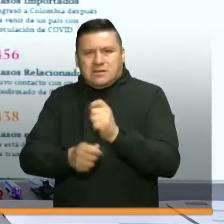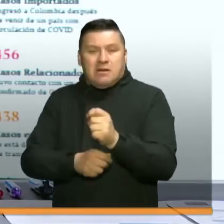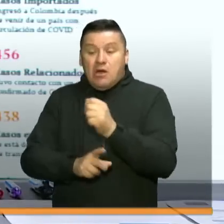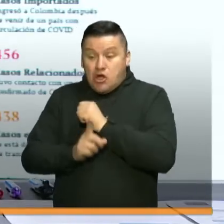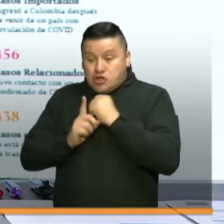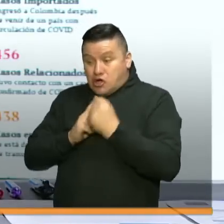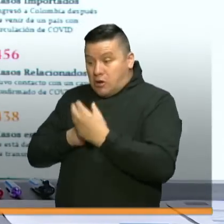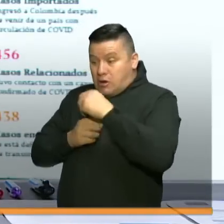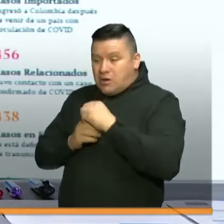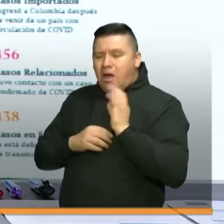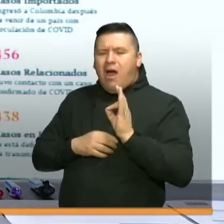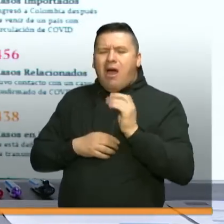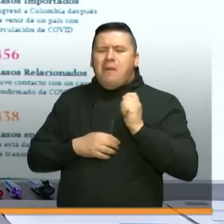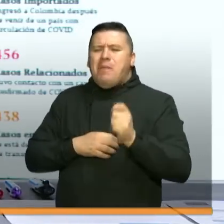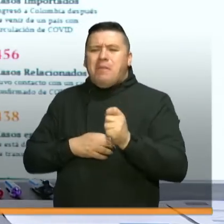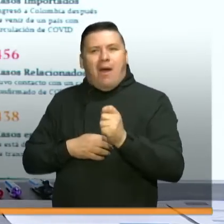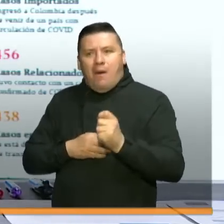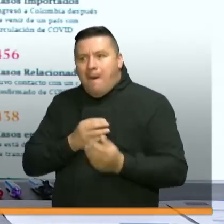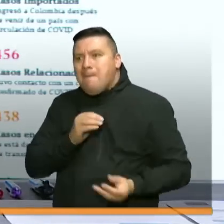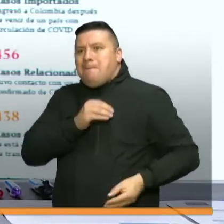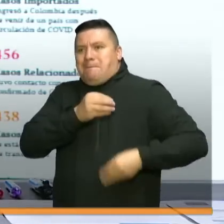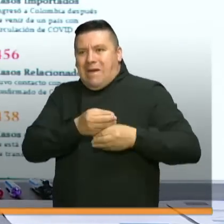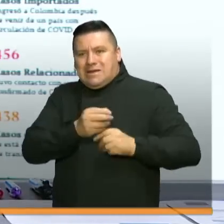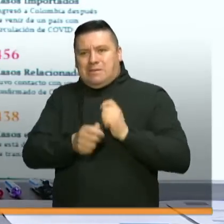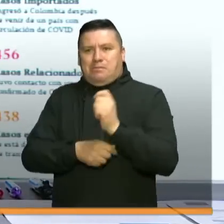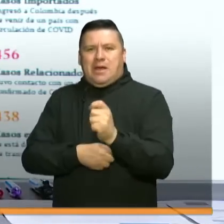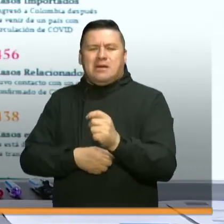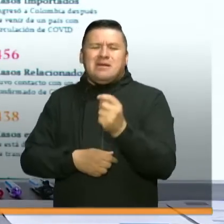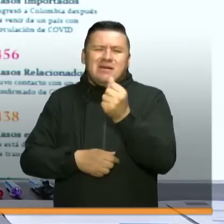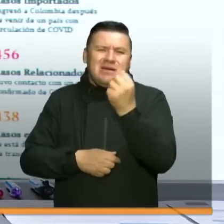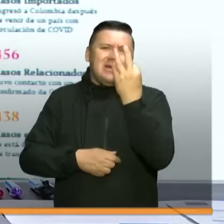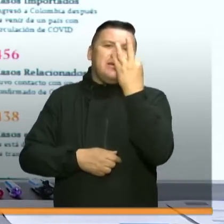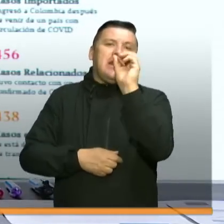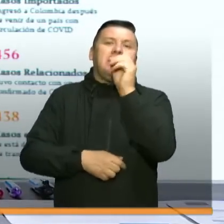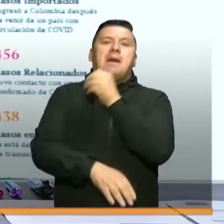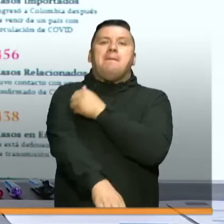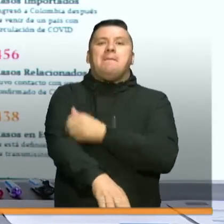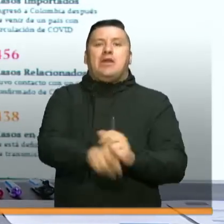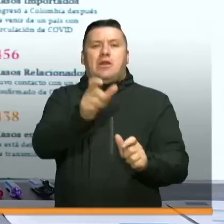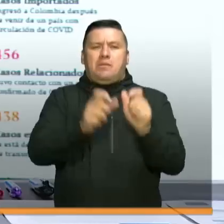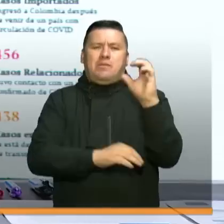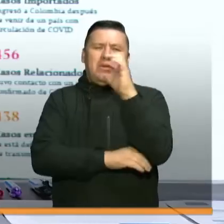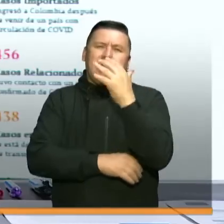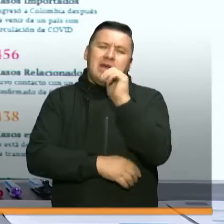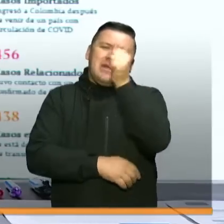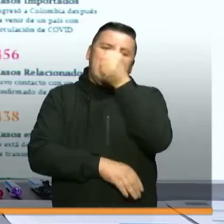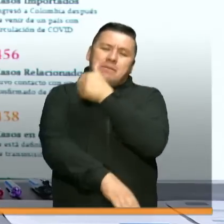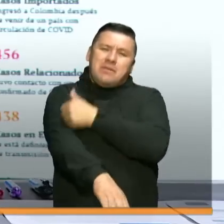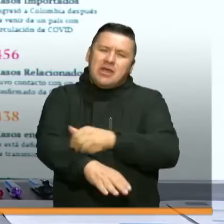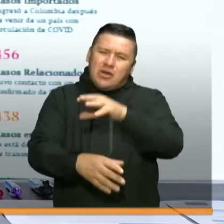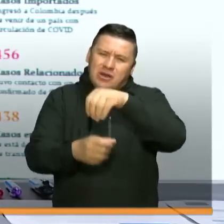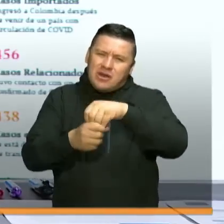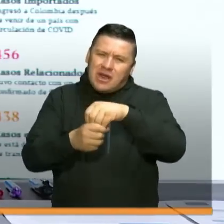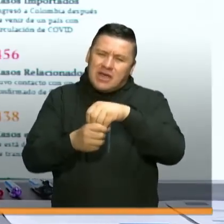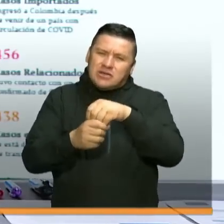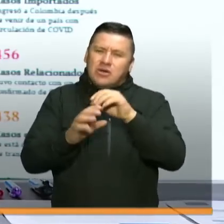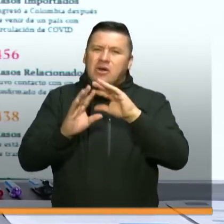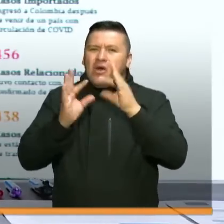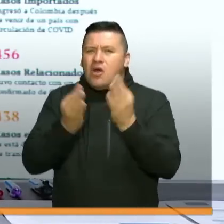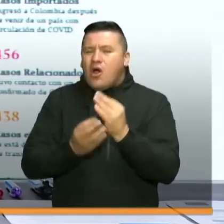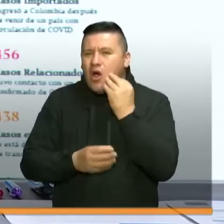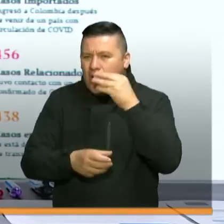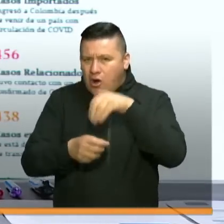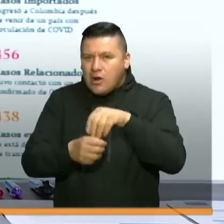programas sociales tradicionales, eso nos va a permitir llegar a casi 30 millones de colombianos, cerca de 10 millones de hogares, con una ayuda